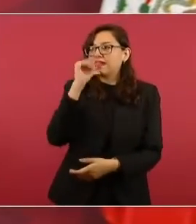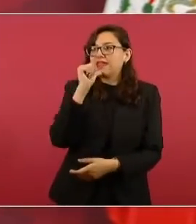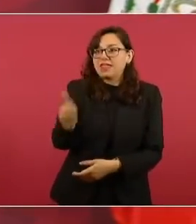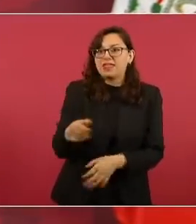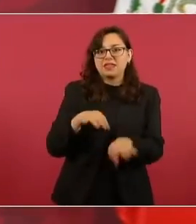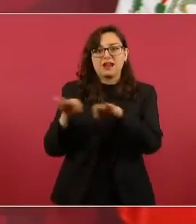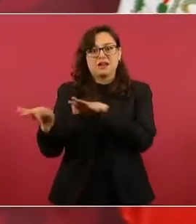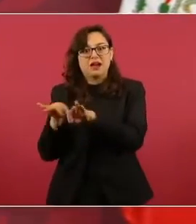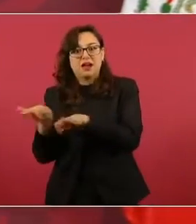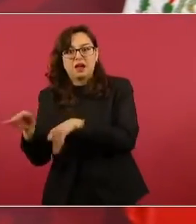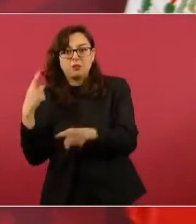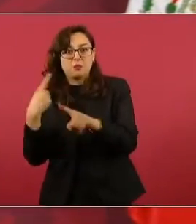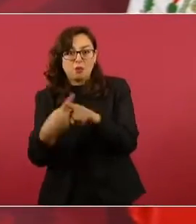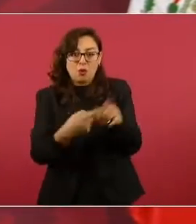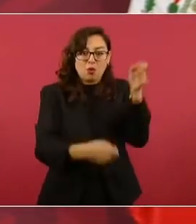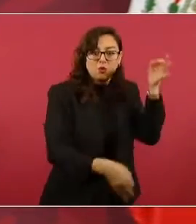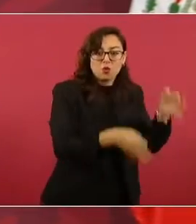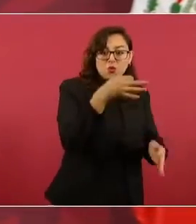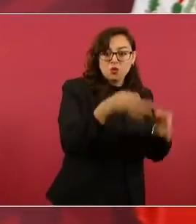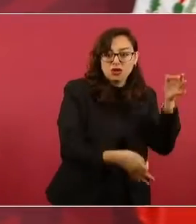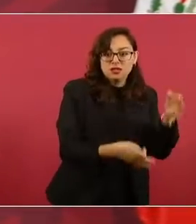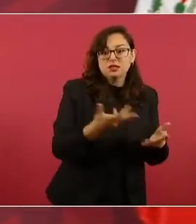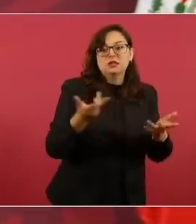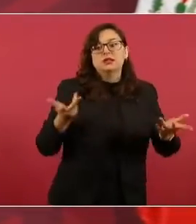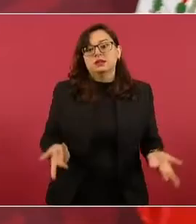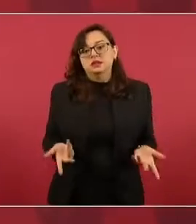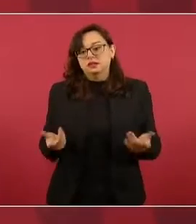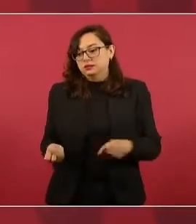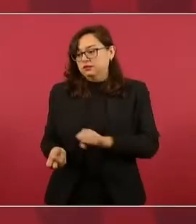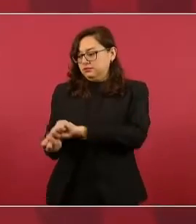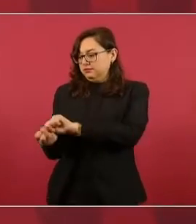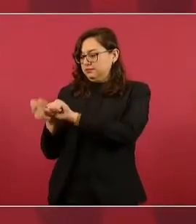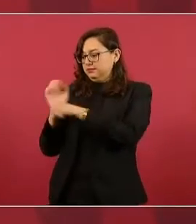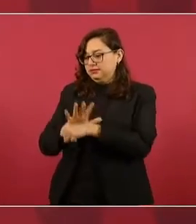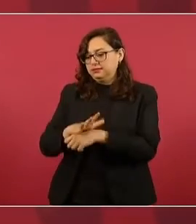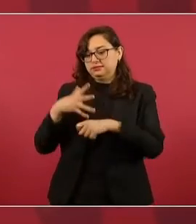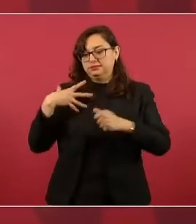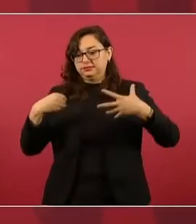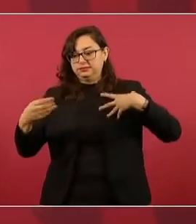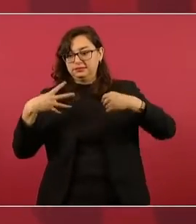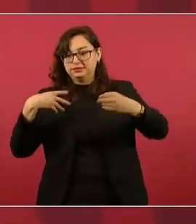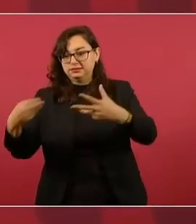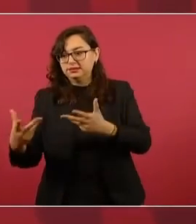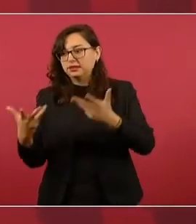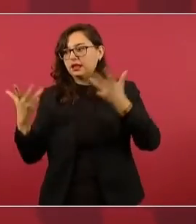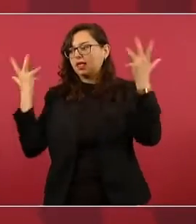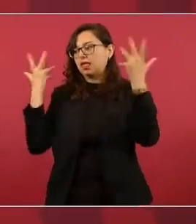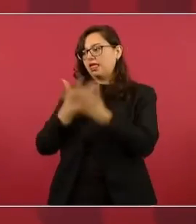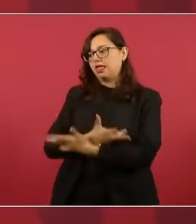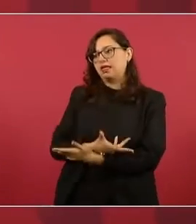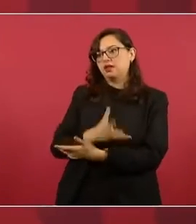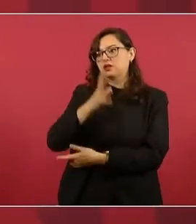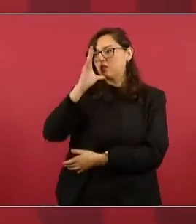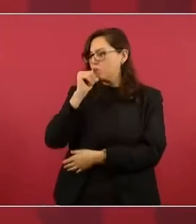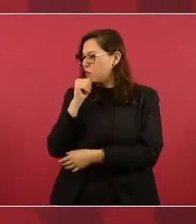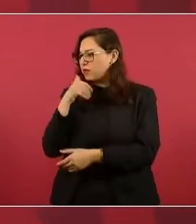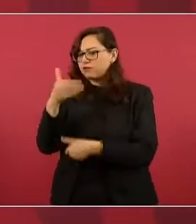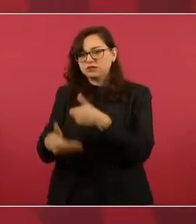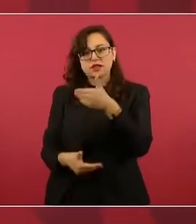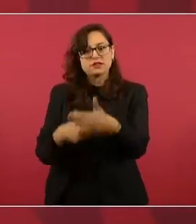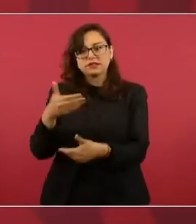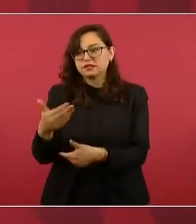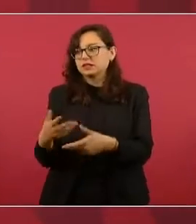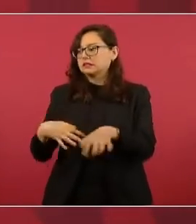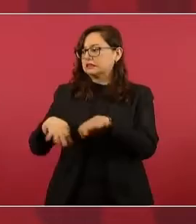y ahora esta otra crisis y con con procesos